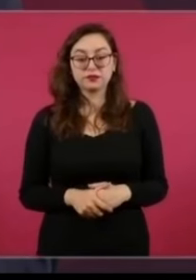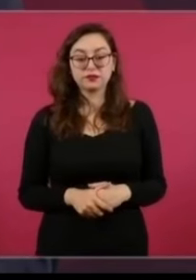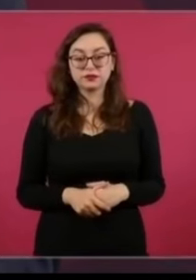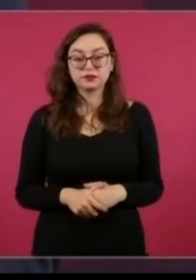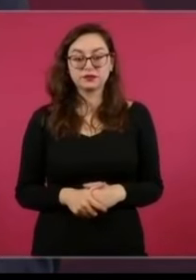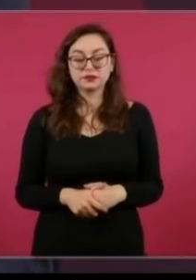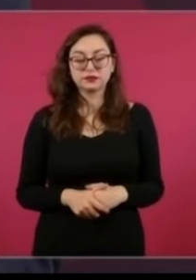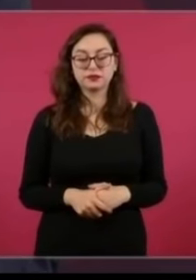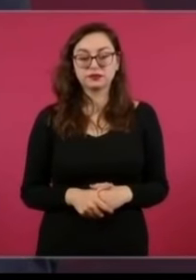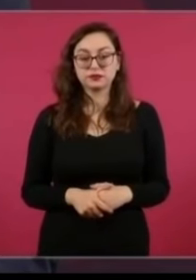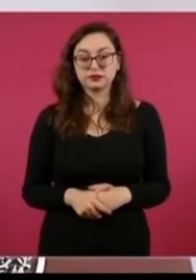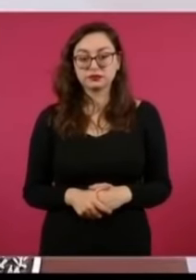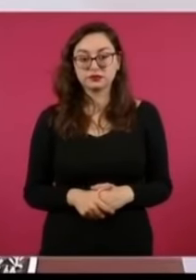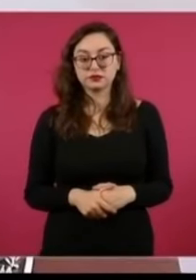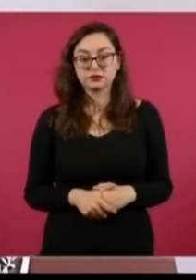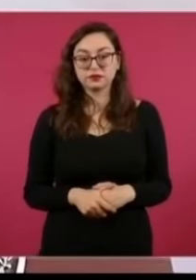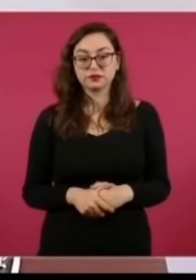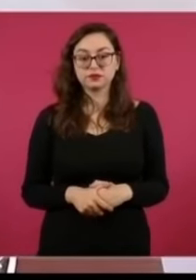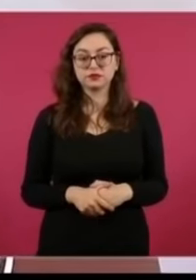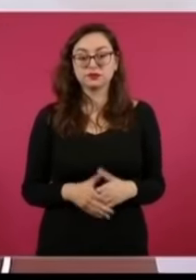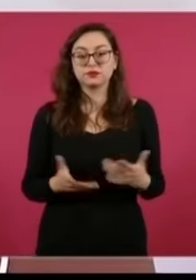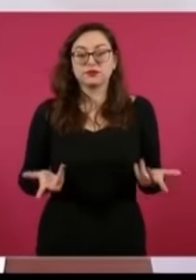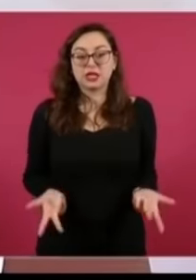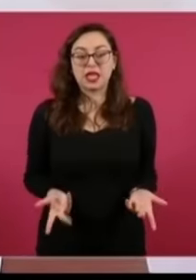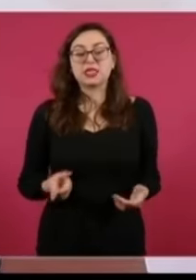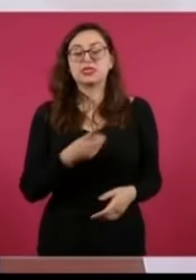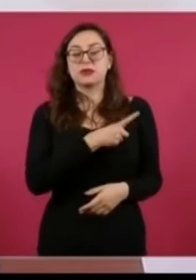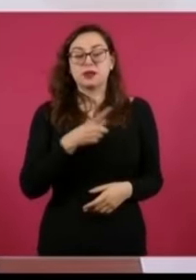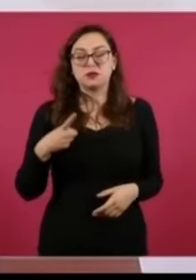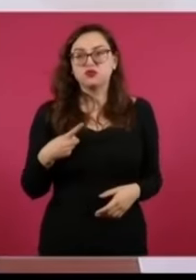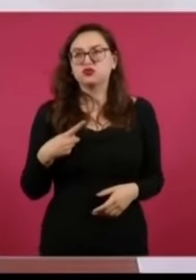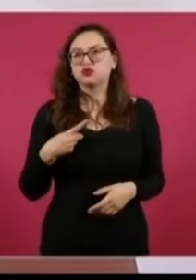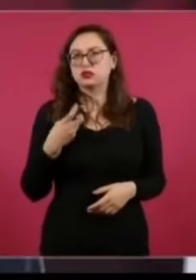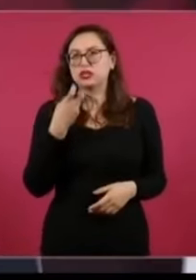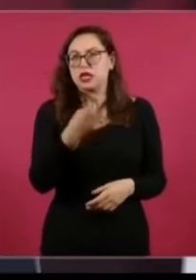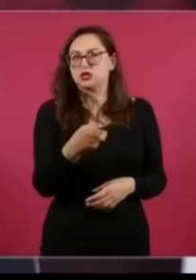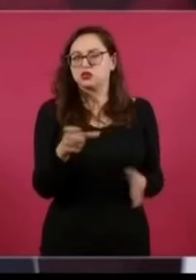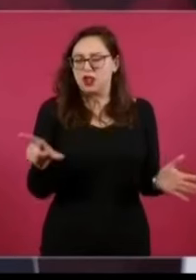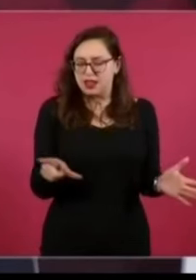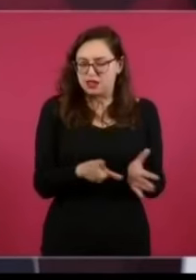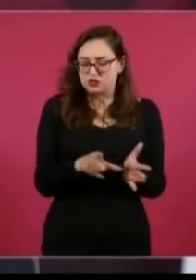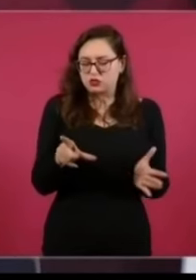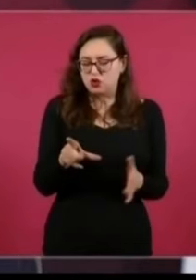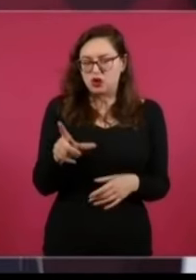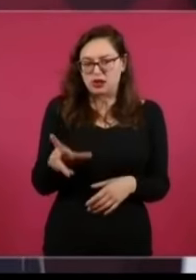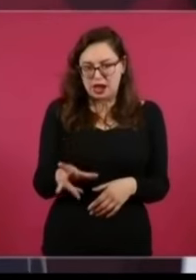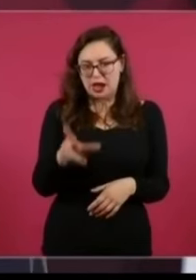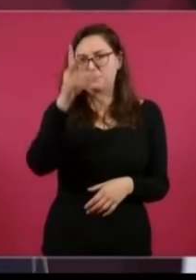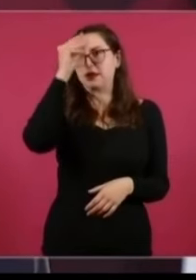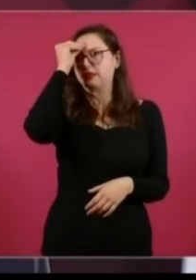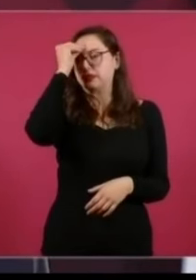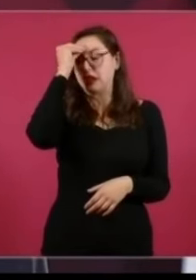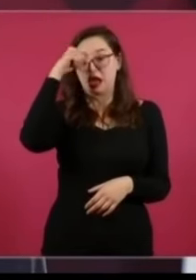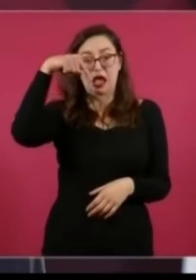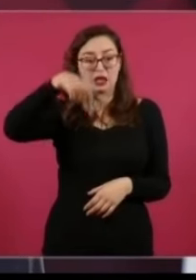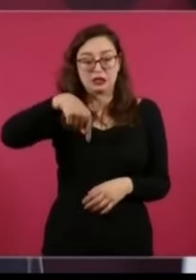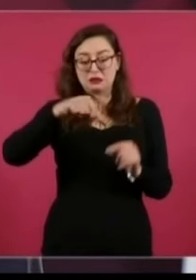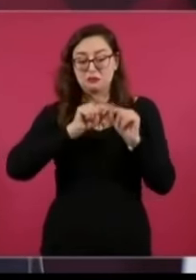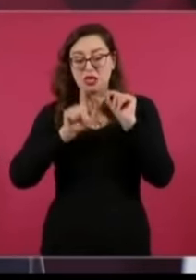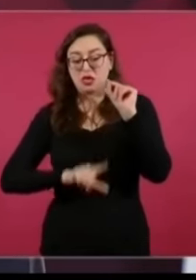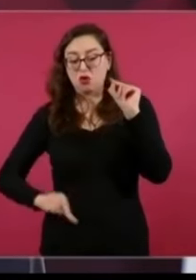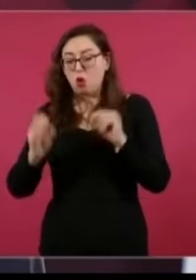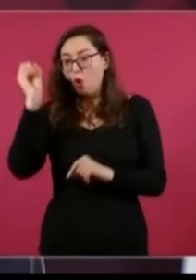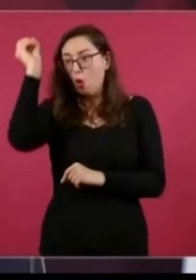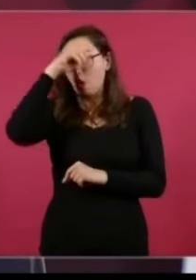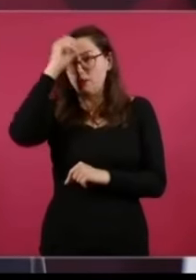los tuits de la organización, ninguno de manera individual, mucho menos de manera institucional, ha